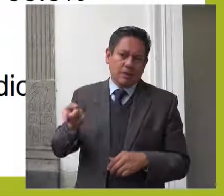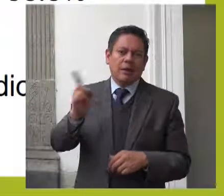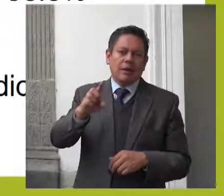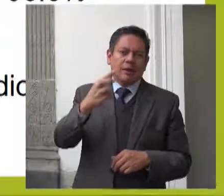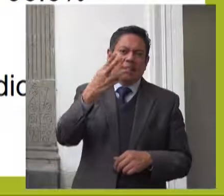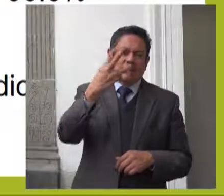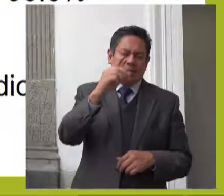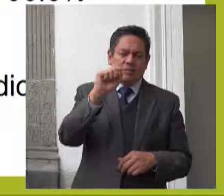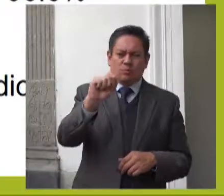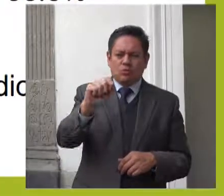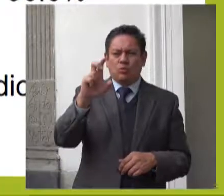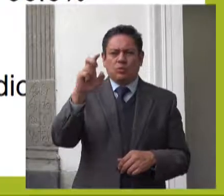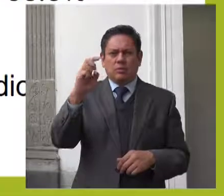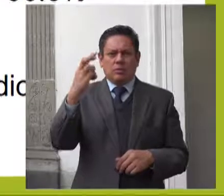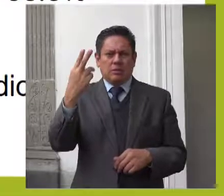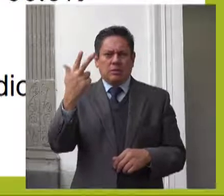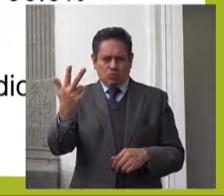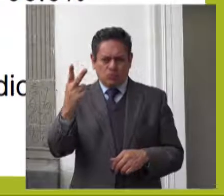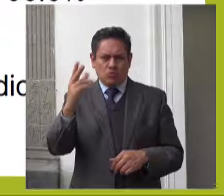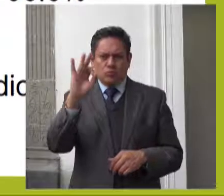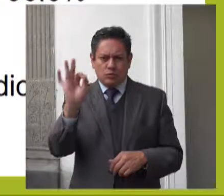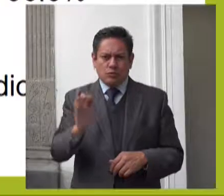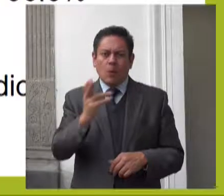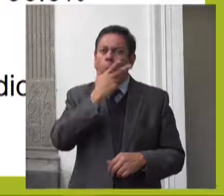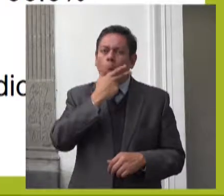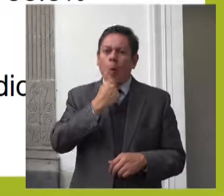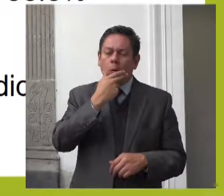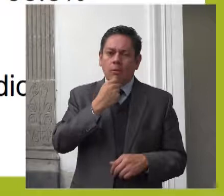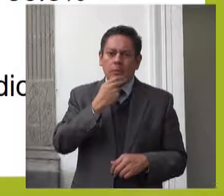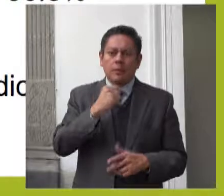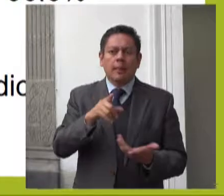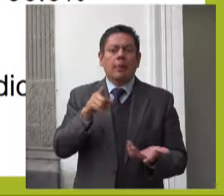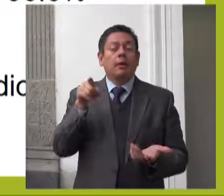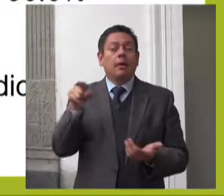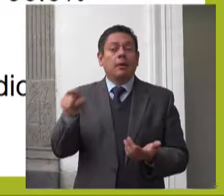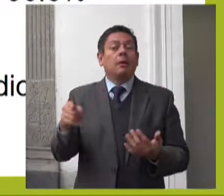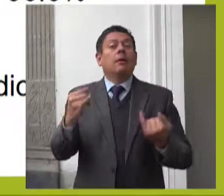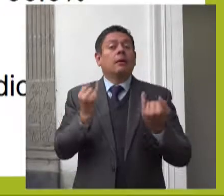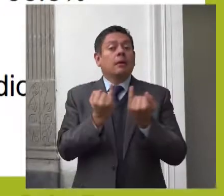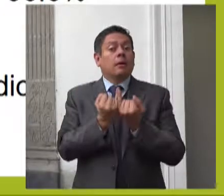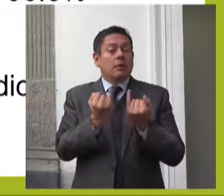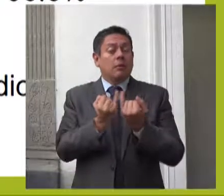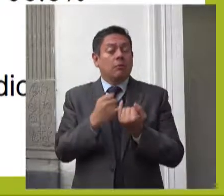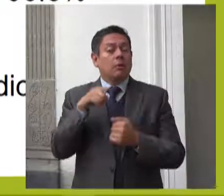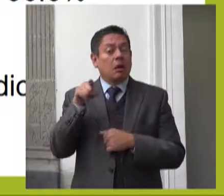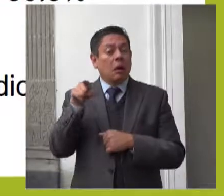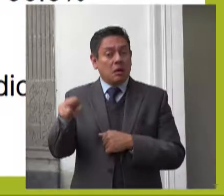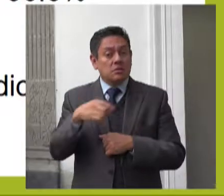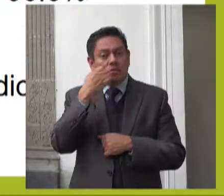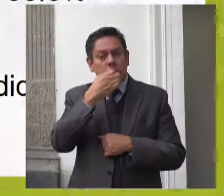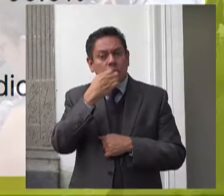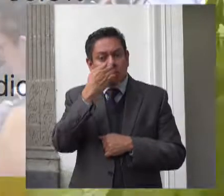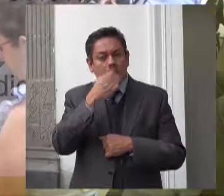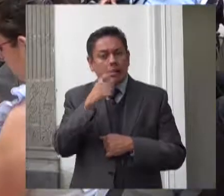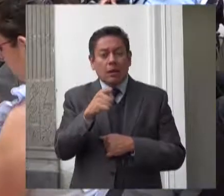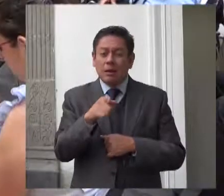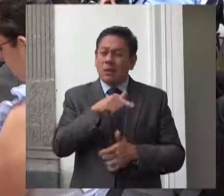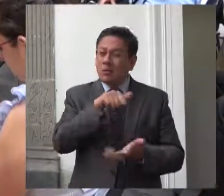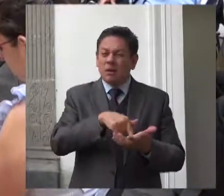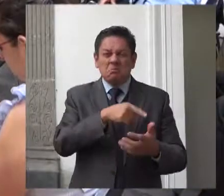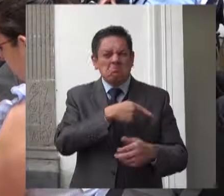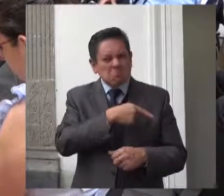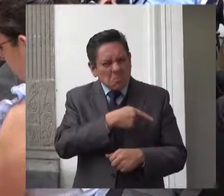.38 hombres. Tenía presencia en las localidades con mayor índice de pobreza.